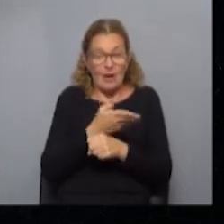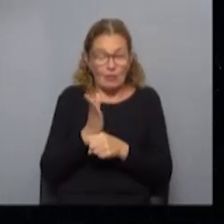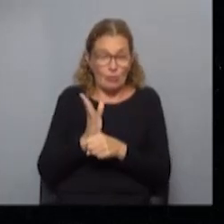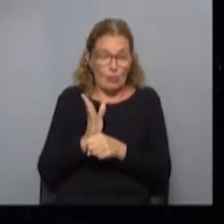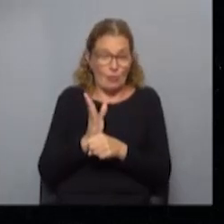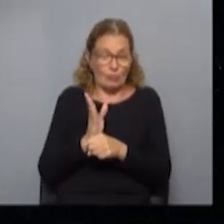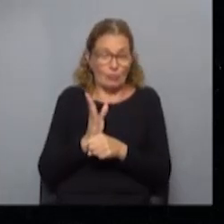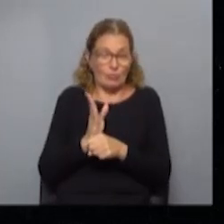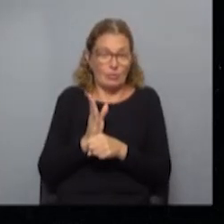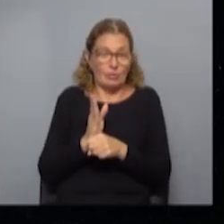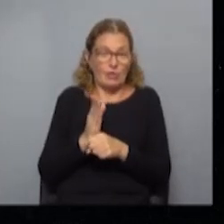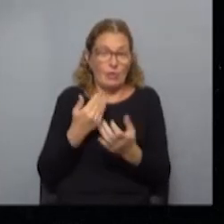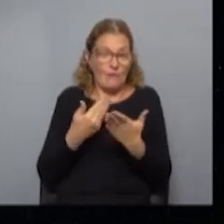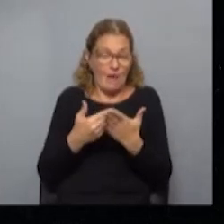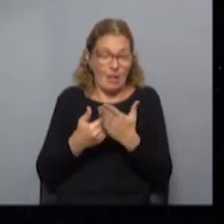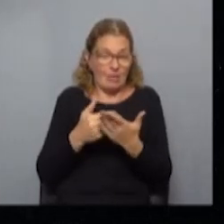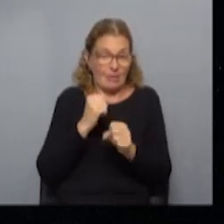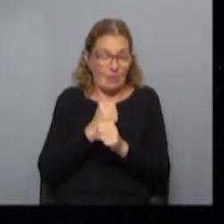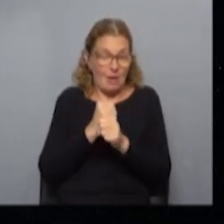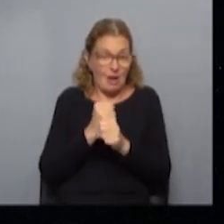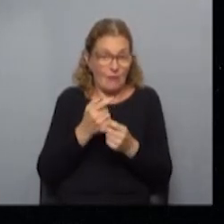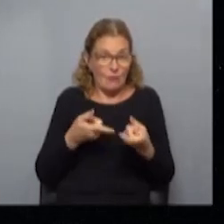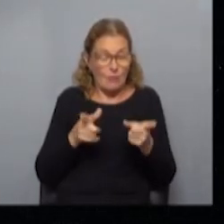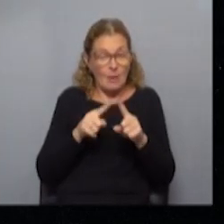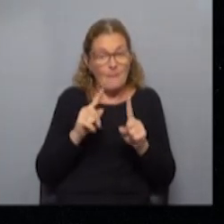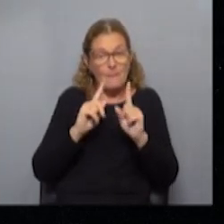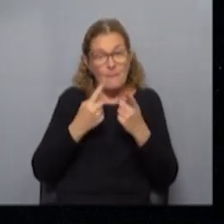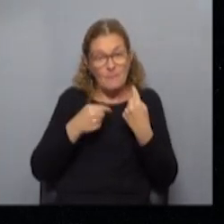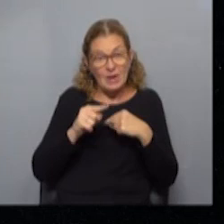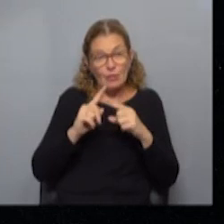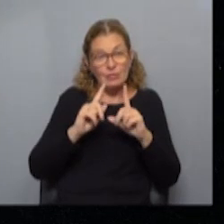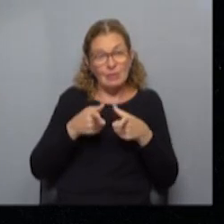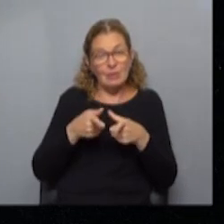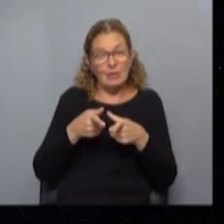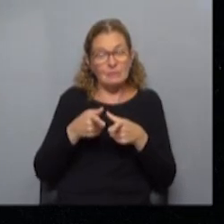aún están inactivos pero también vamos a